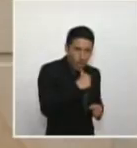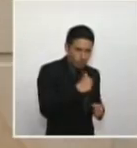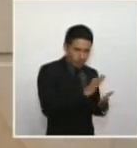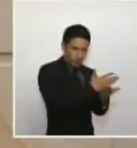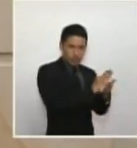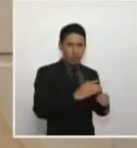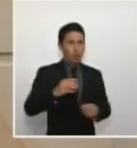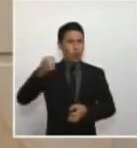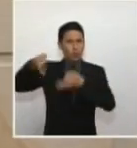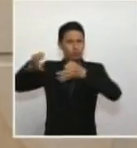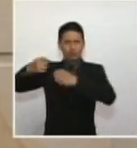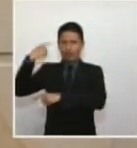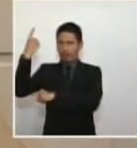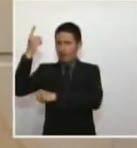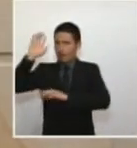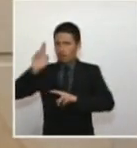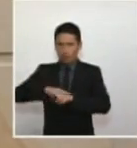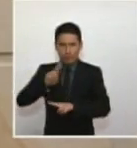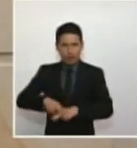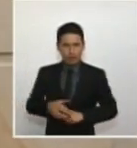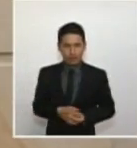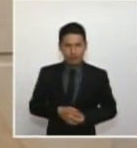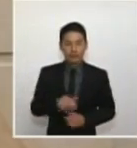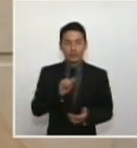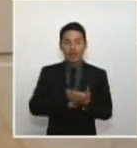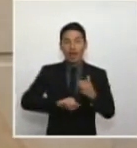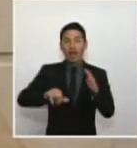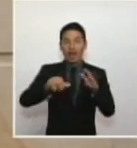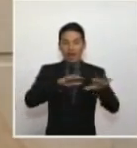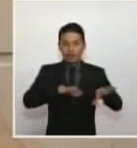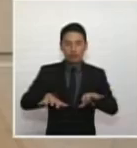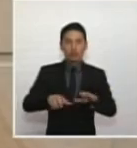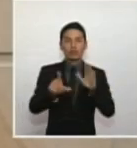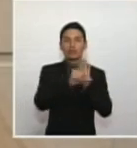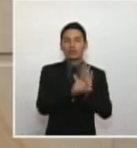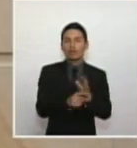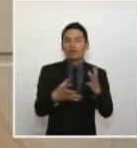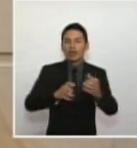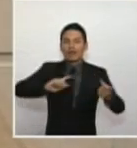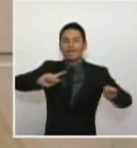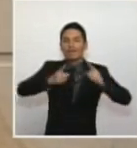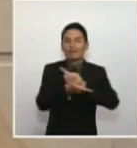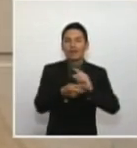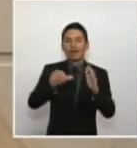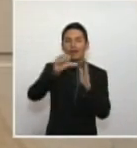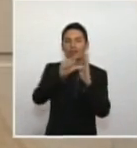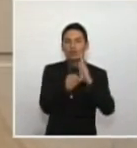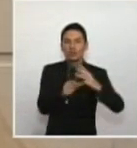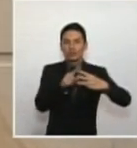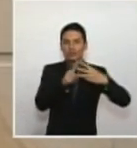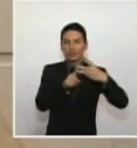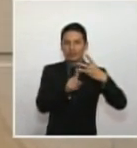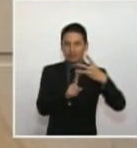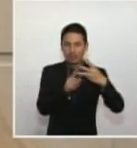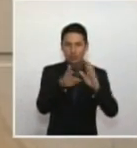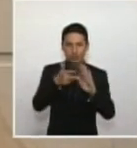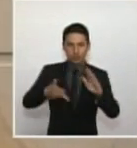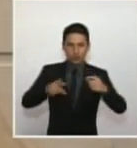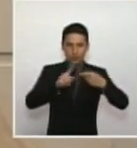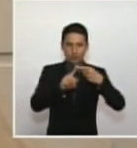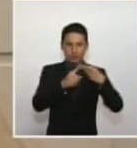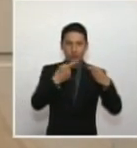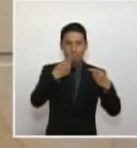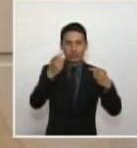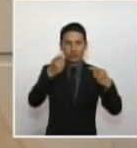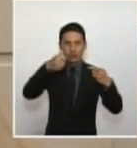Este proyecto de acto legislativo pretende reformar tres artículos de la Constitución, el artículo